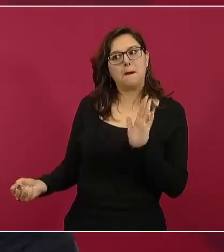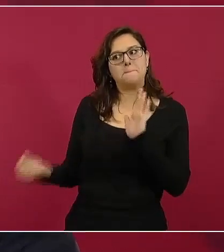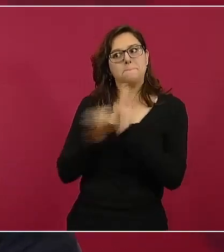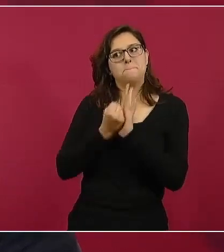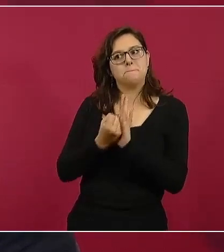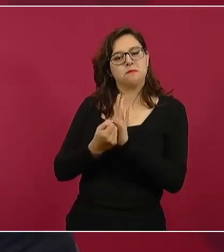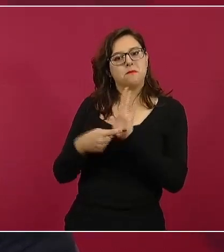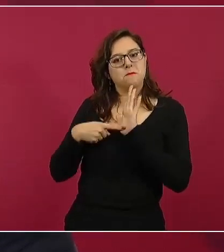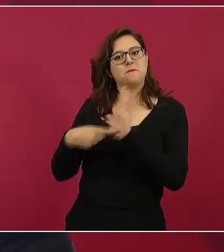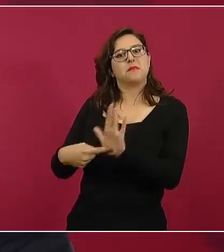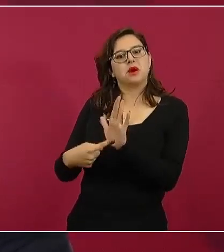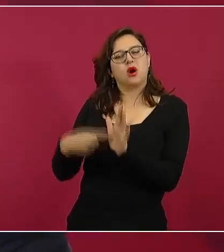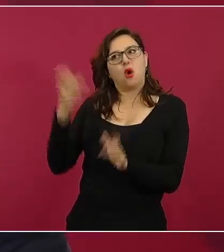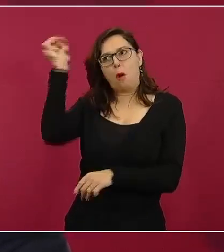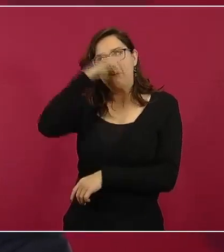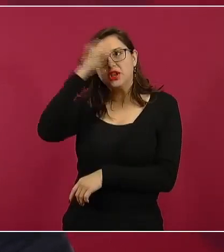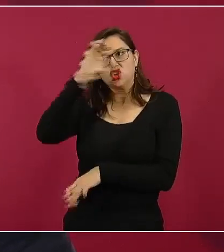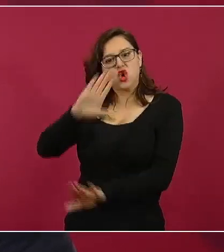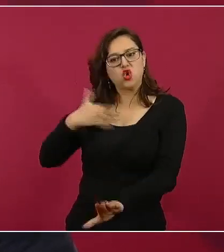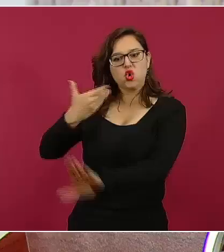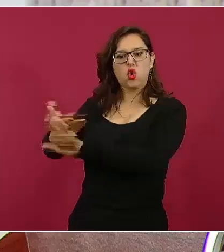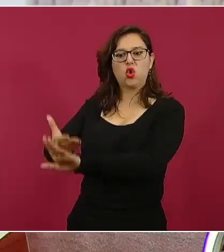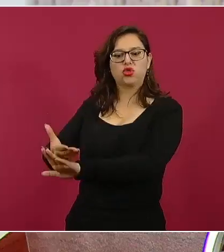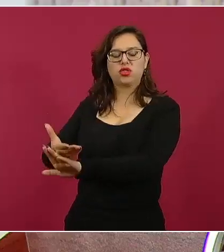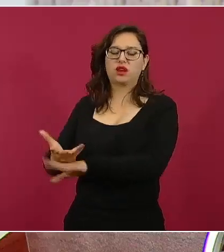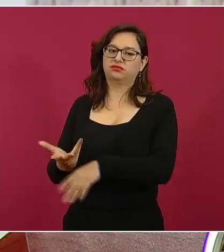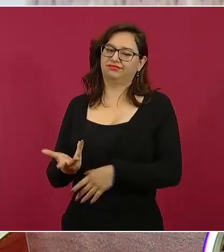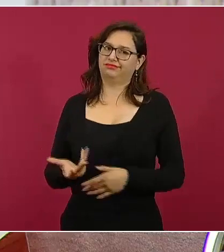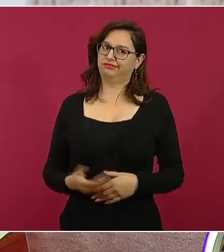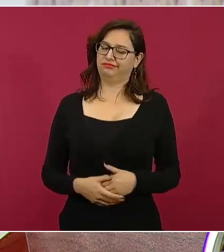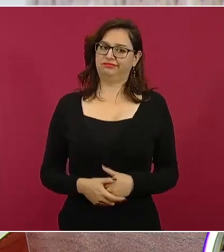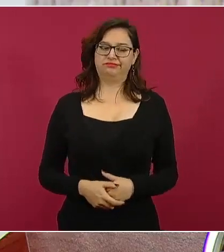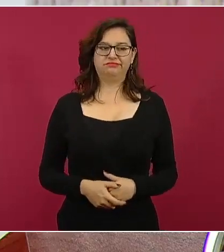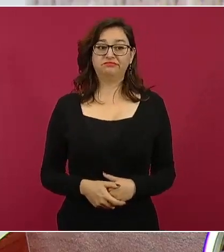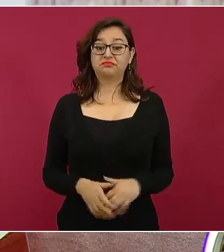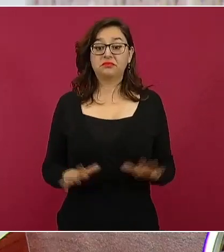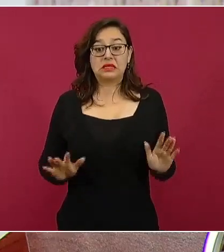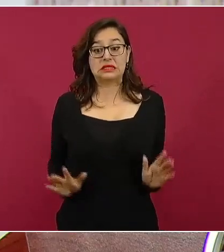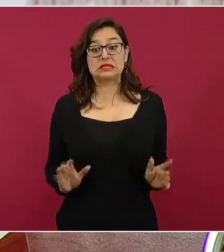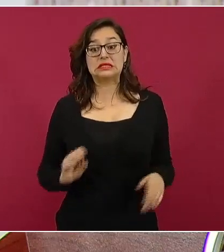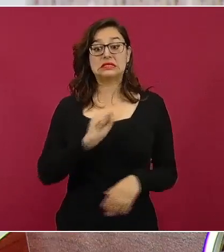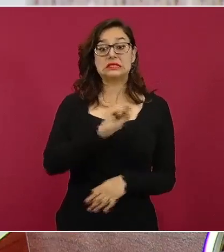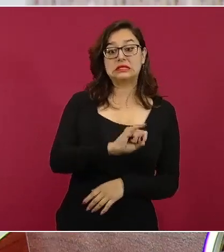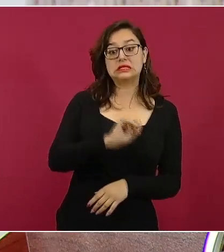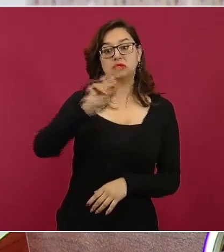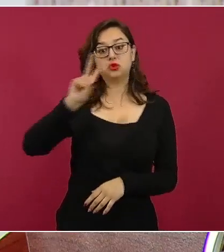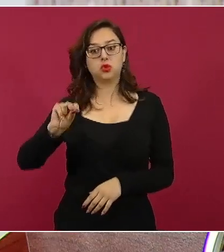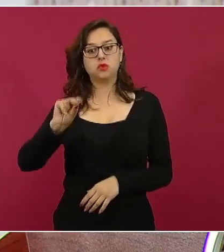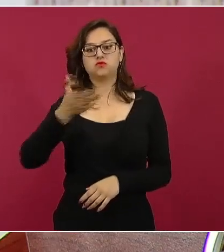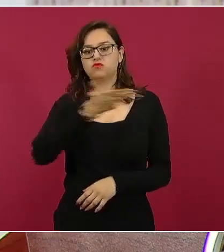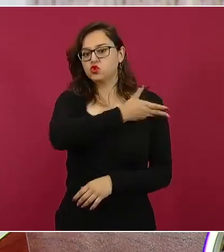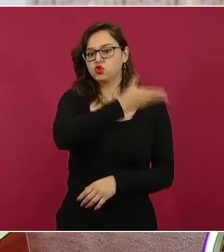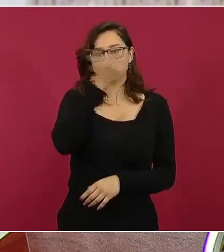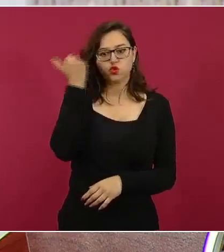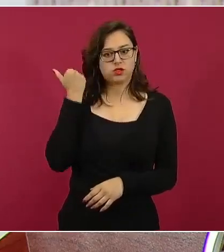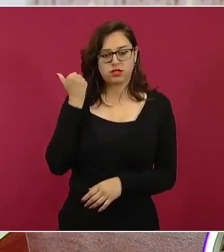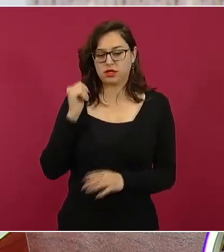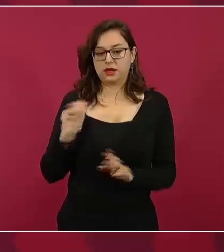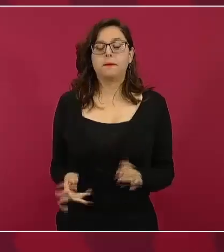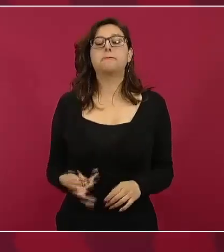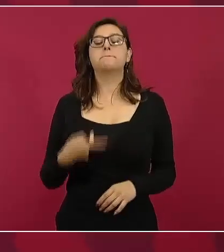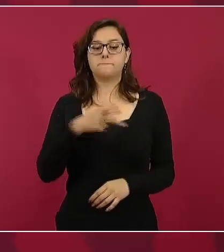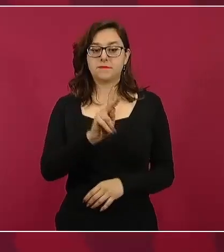que tiene la gente. Entonces, no sé si sea cierto, pero sí desde ayer